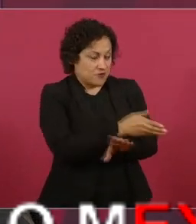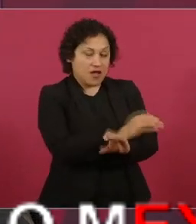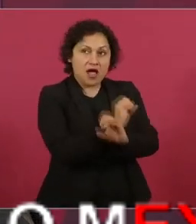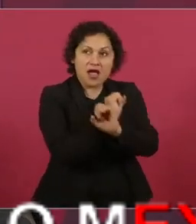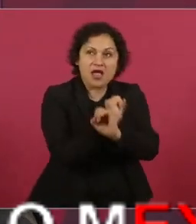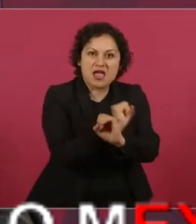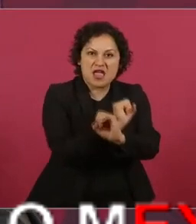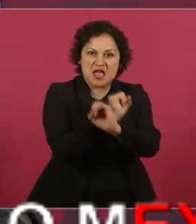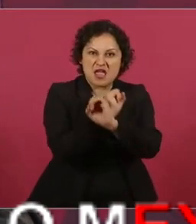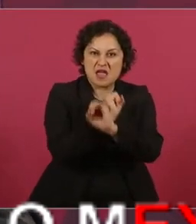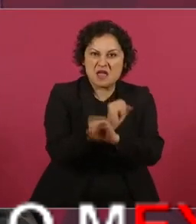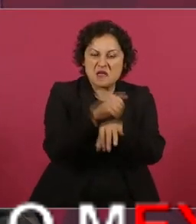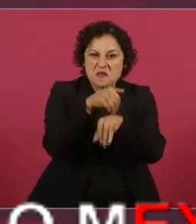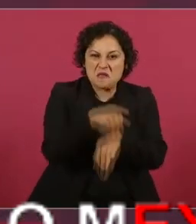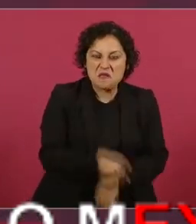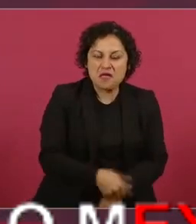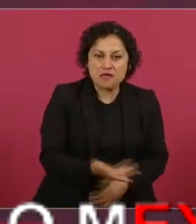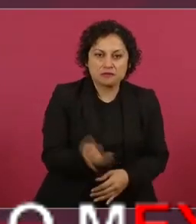por eso